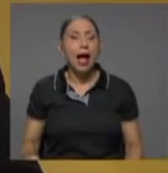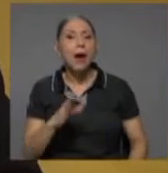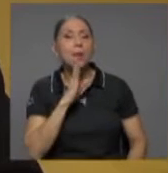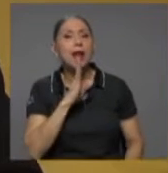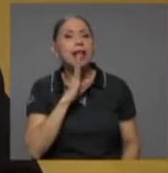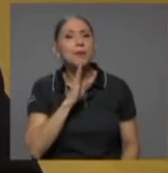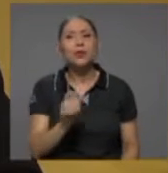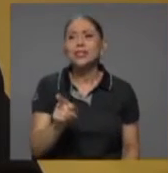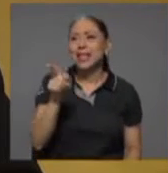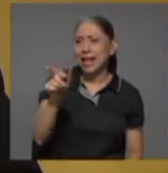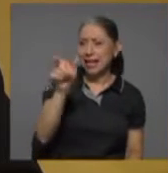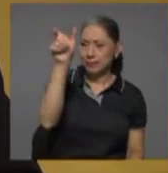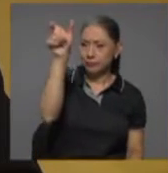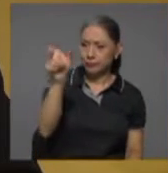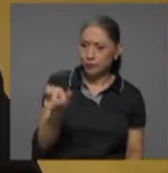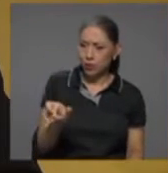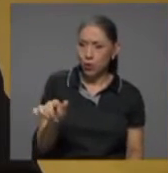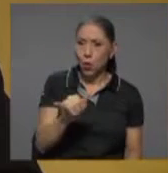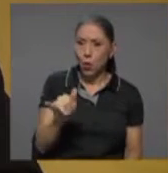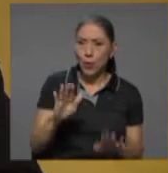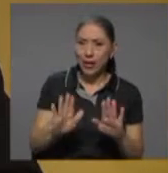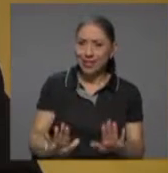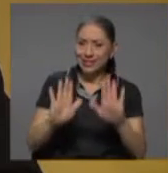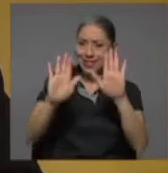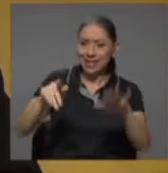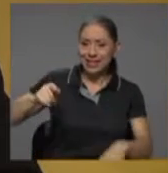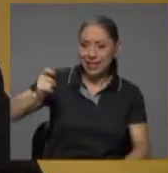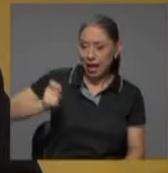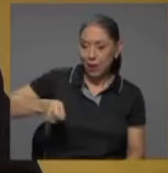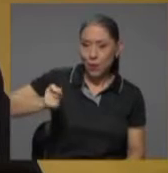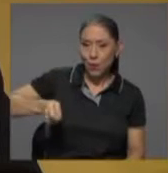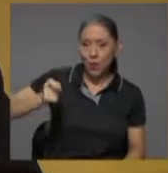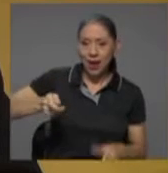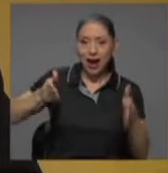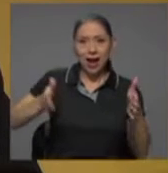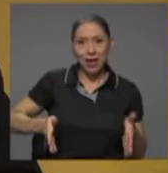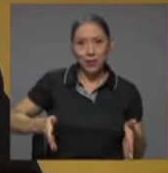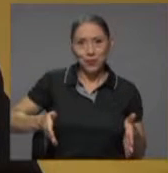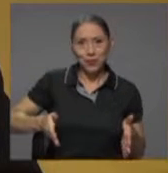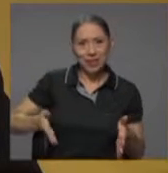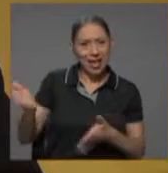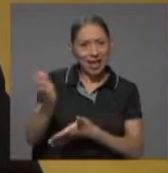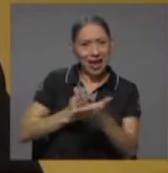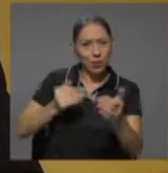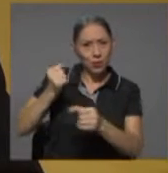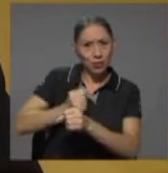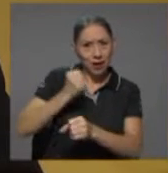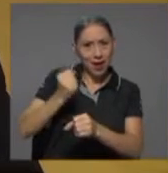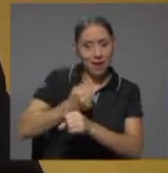excelente que es él en algunas interacciones hace unos poquitos años.